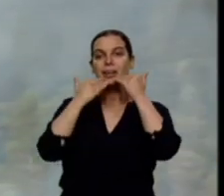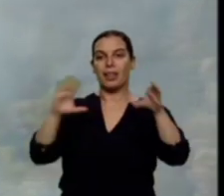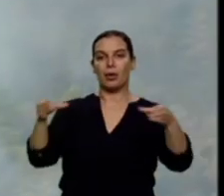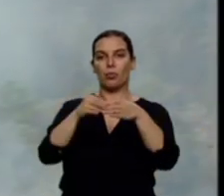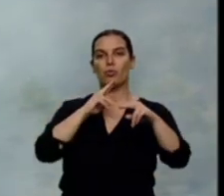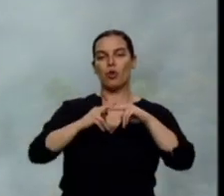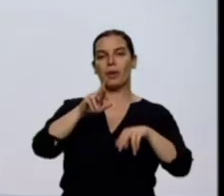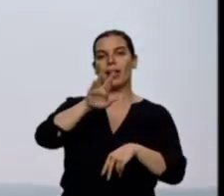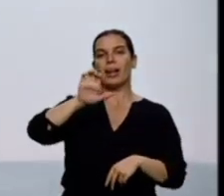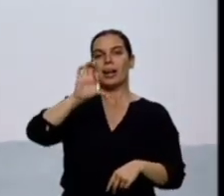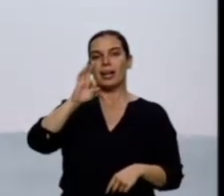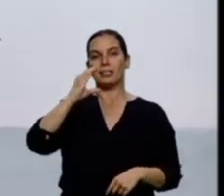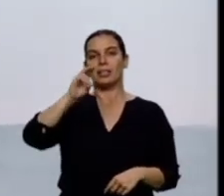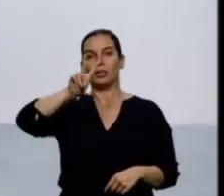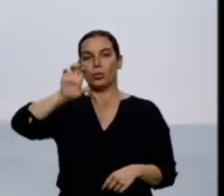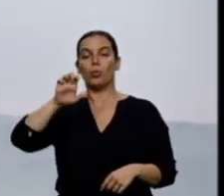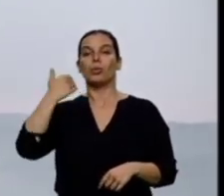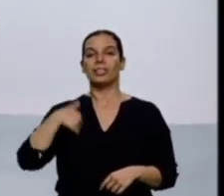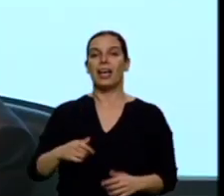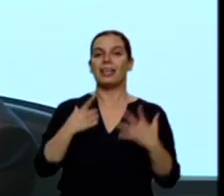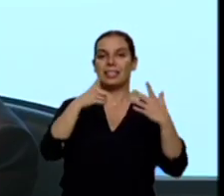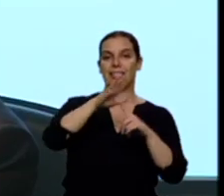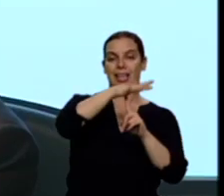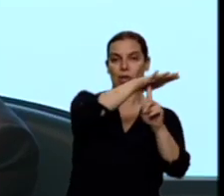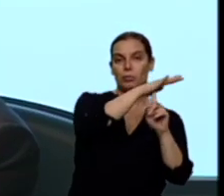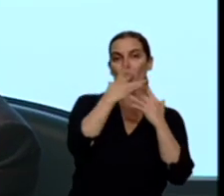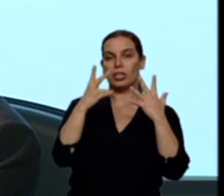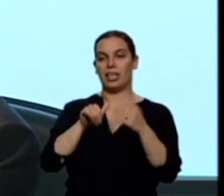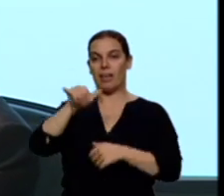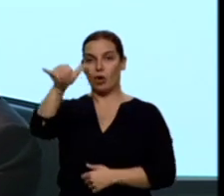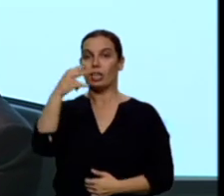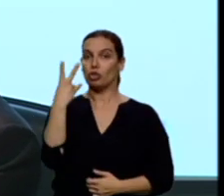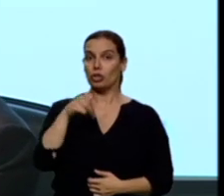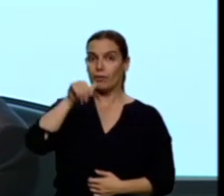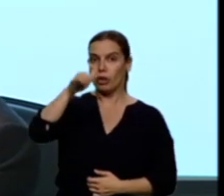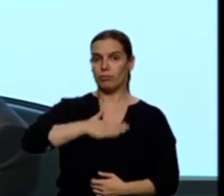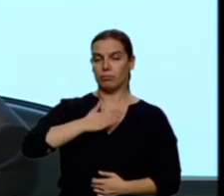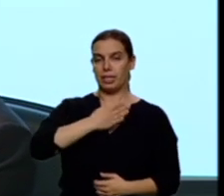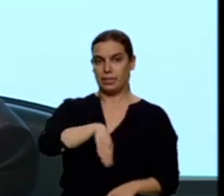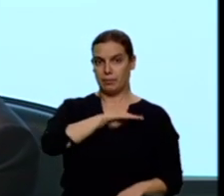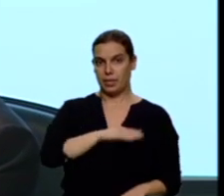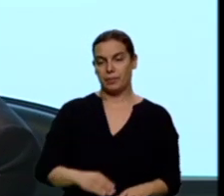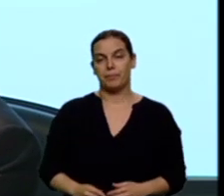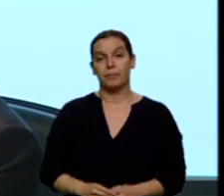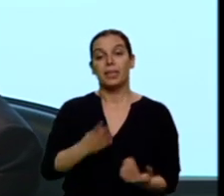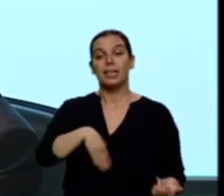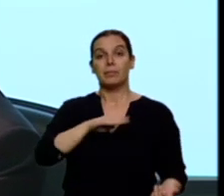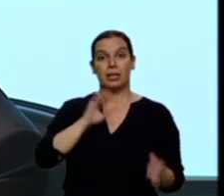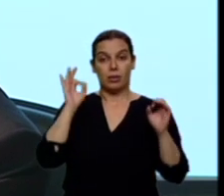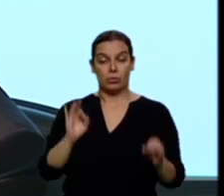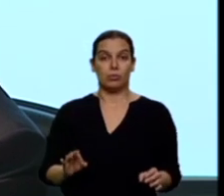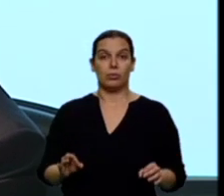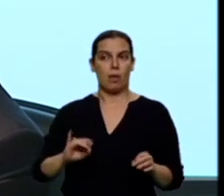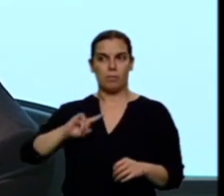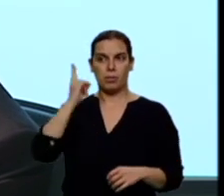suma seis helicópteros y siete aviones, dos de ellos españoles. Lo que está haciendo España ahora que ha sido efectivamente uno de los primeros países en responder es